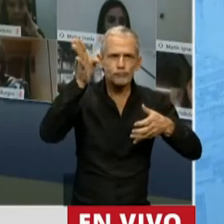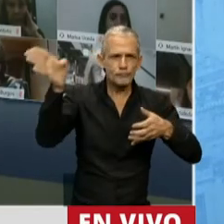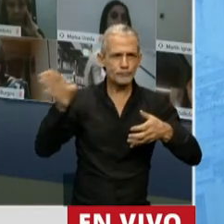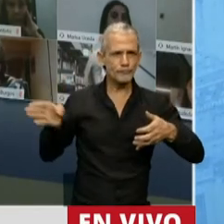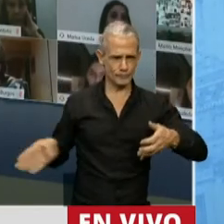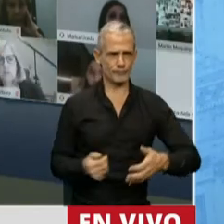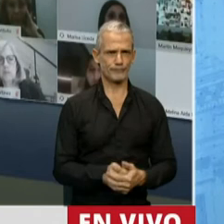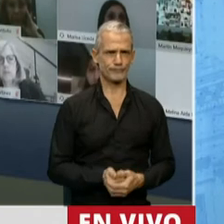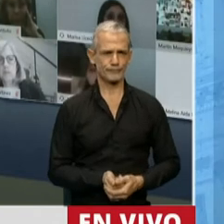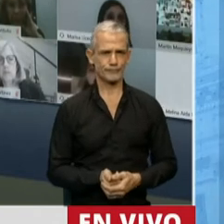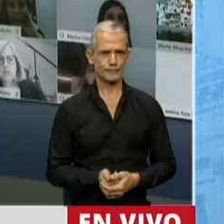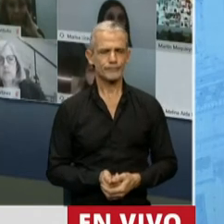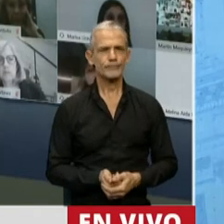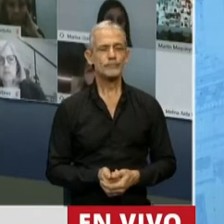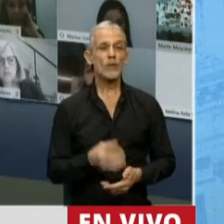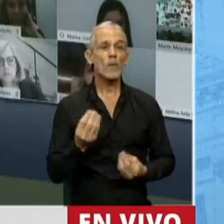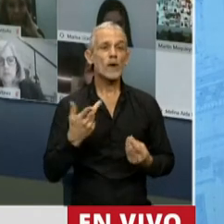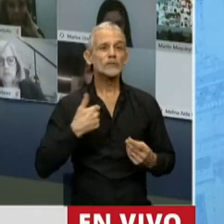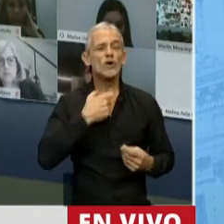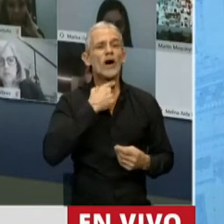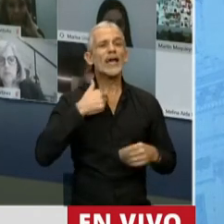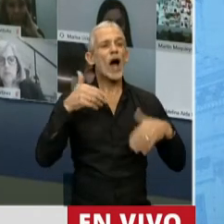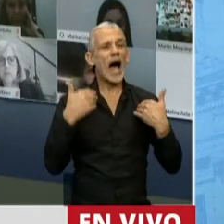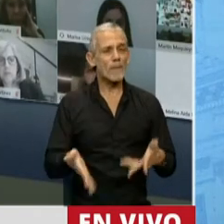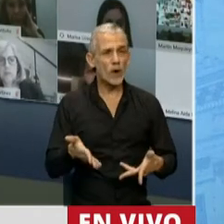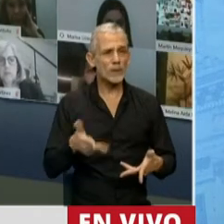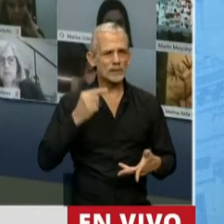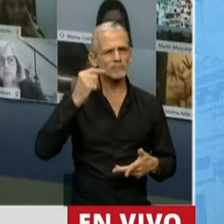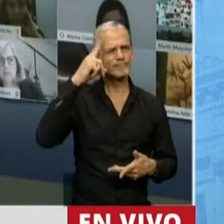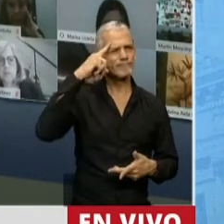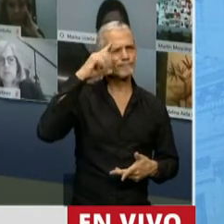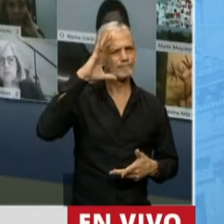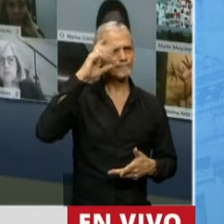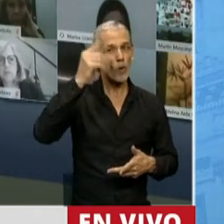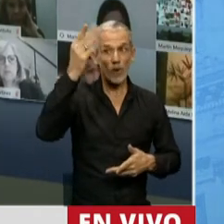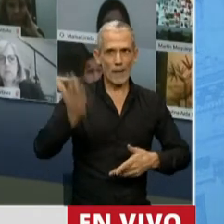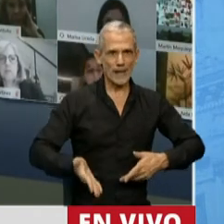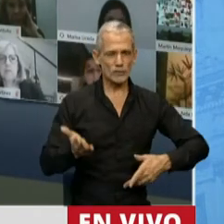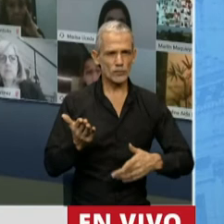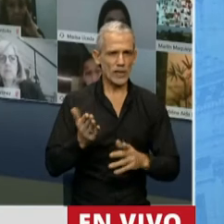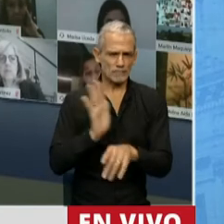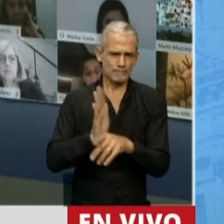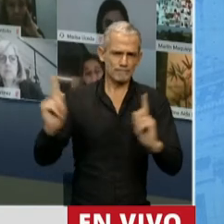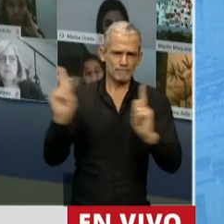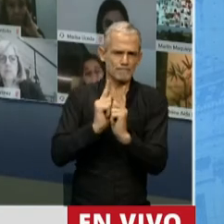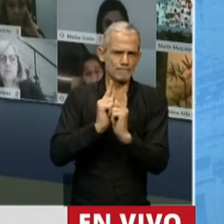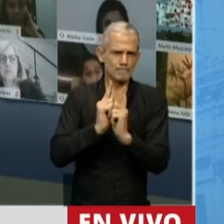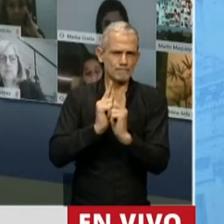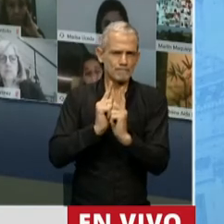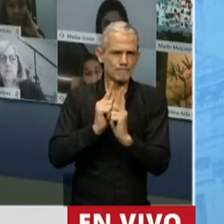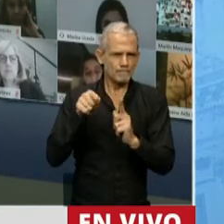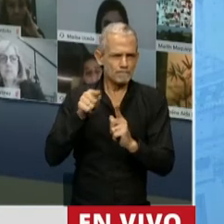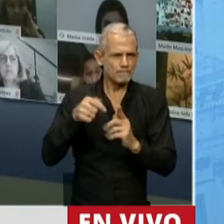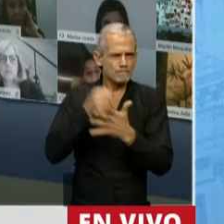Por eso quiero aprovechar de recordar una persona que resume el espíritu malvinero